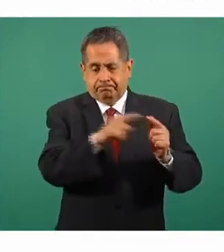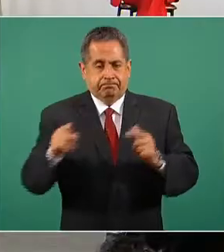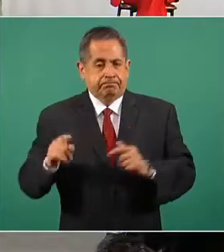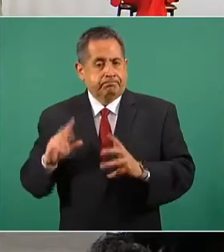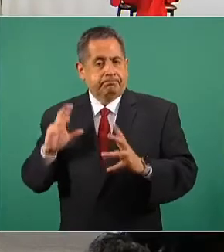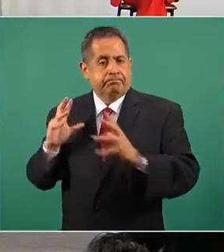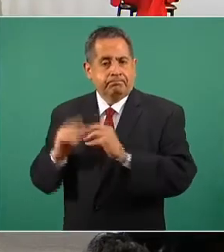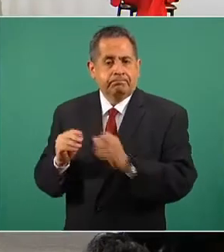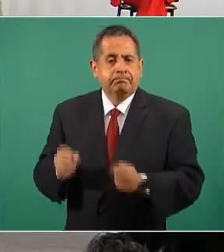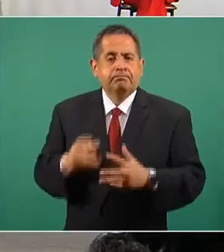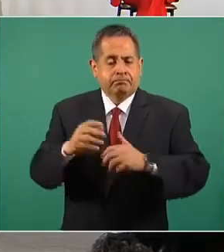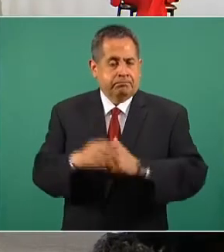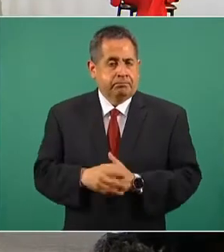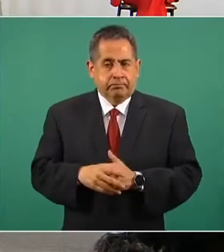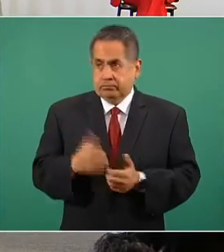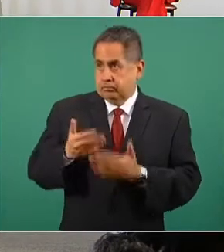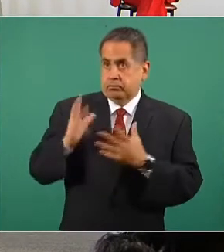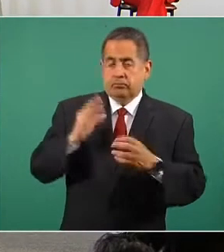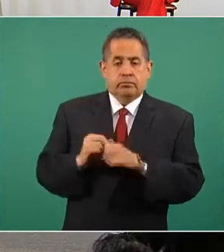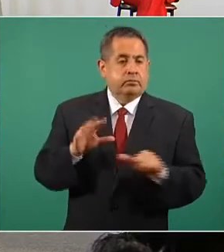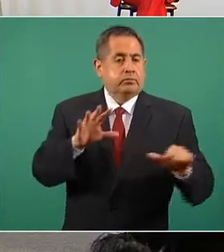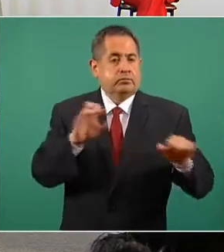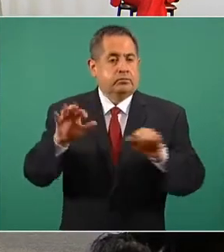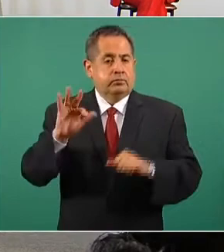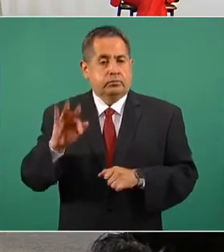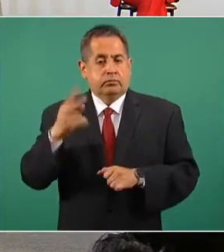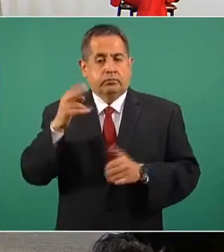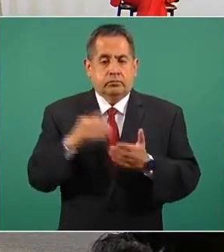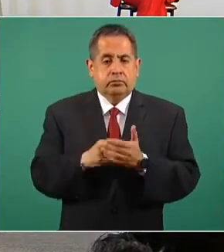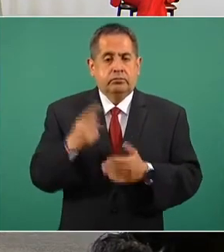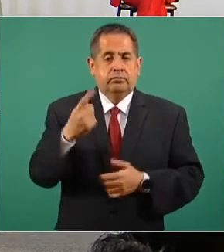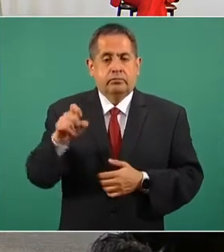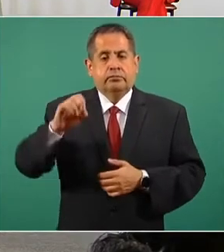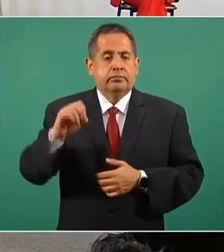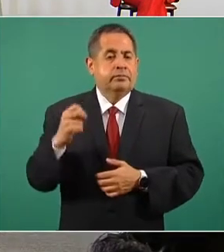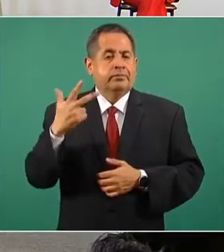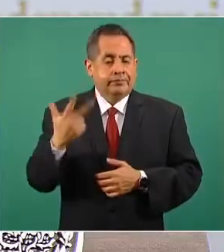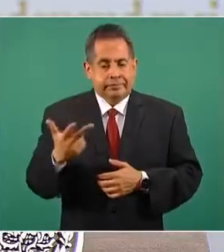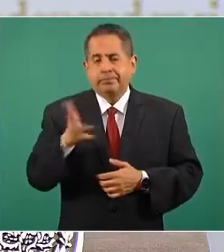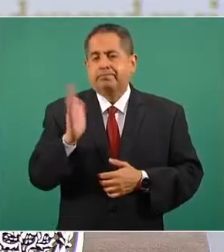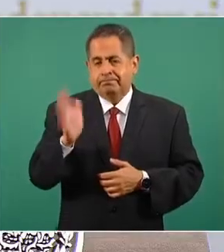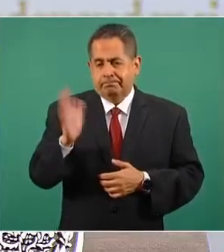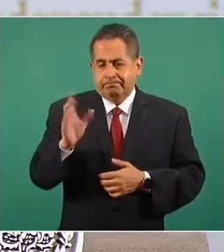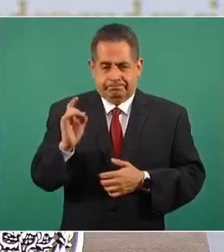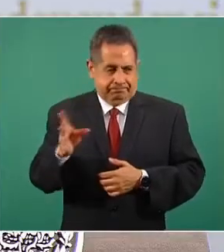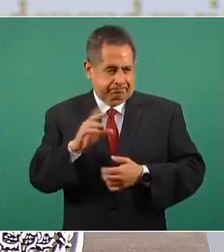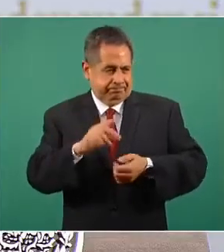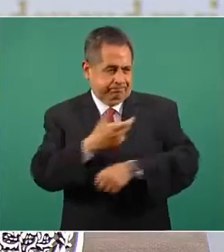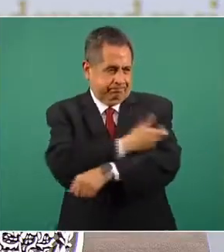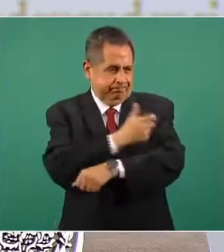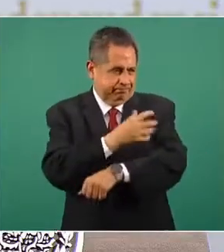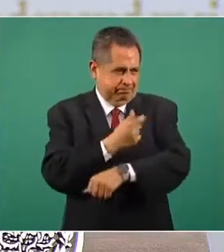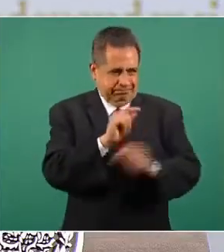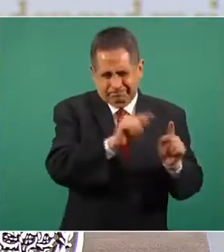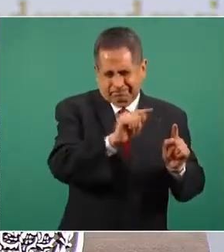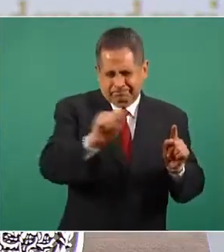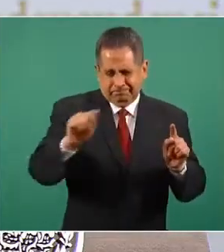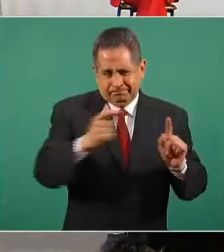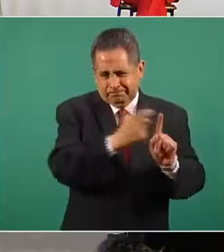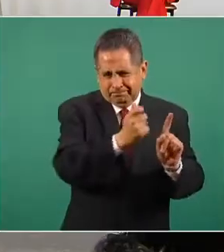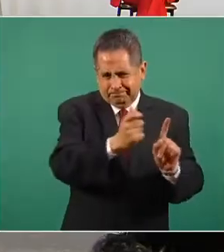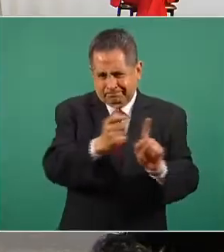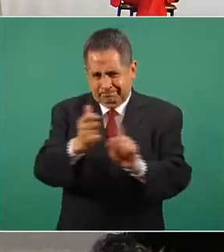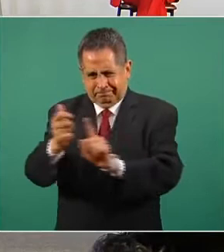la siguiente, tenemos 642 mil 105 dosis de vacunas aplicadas. Aquí es